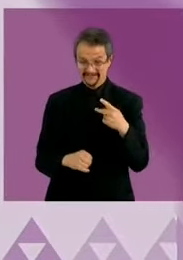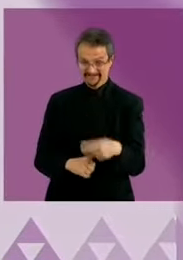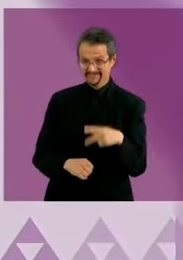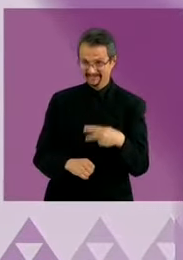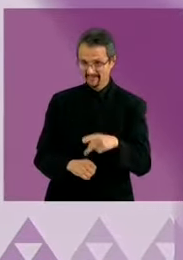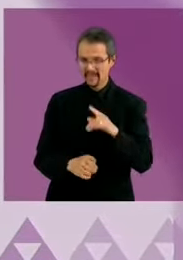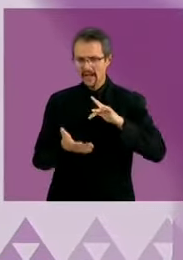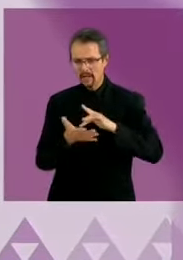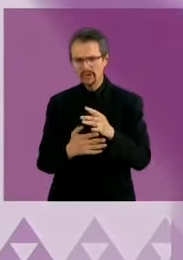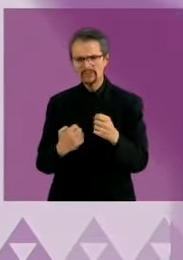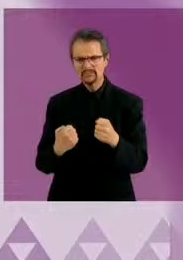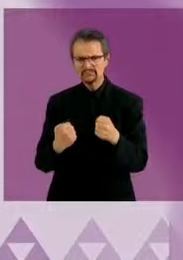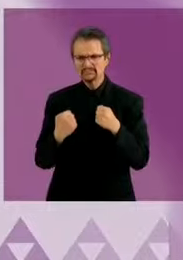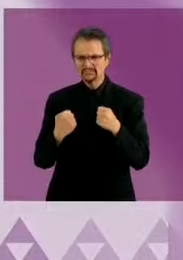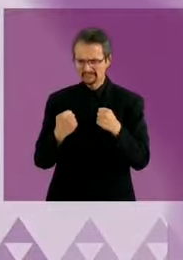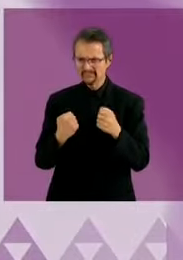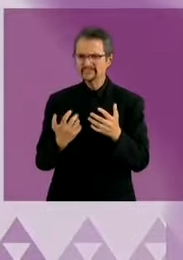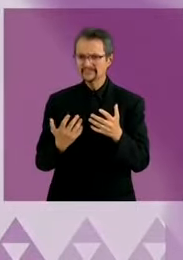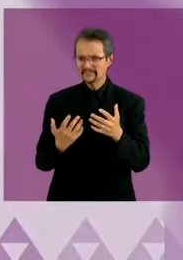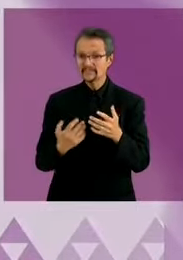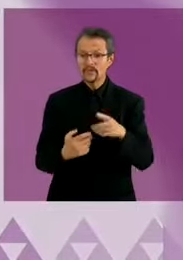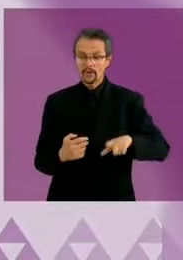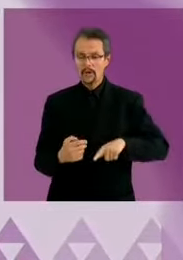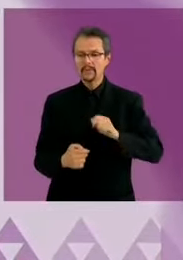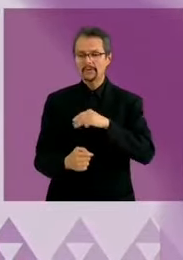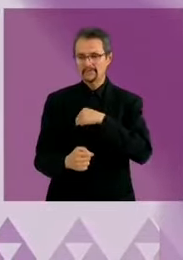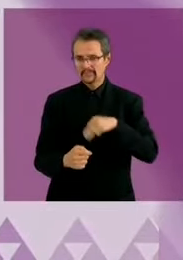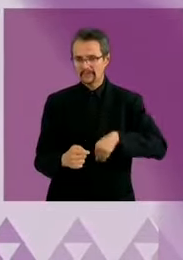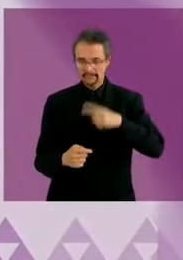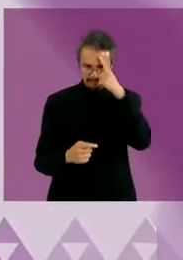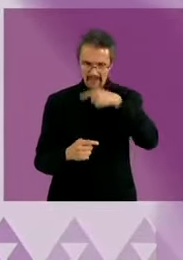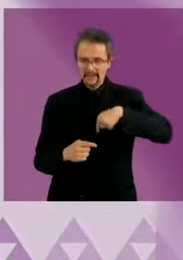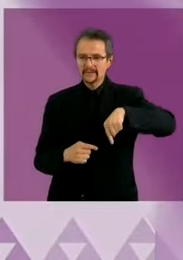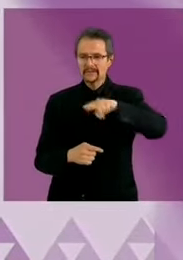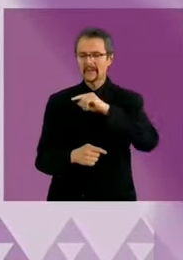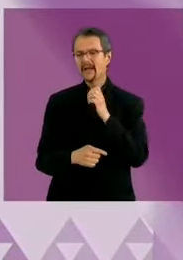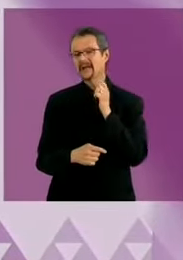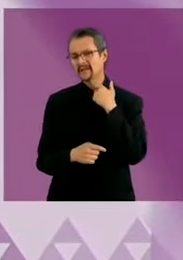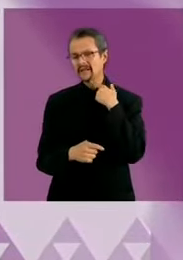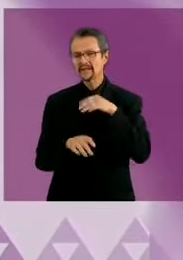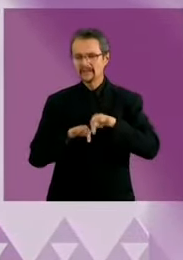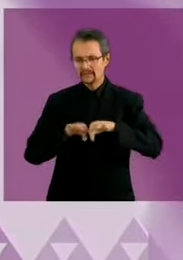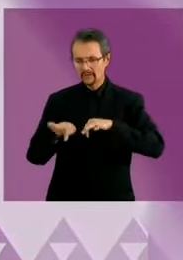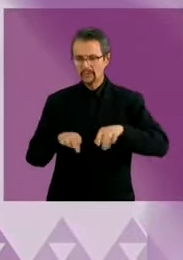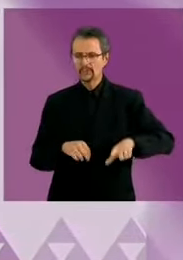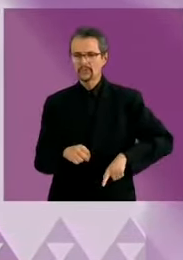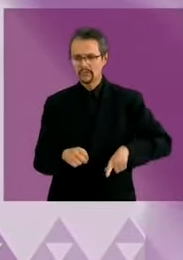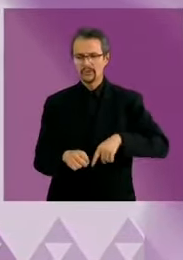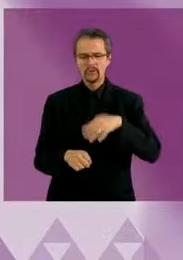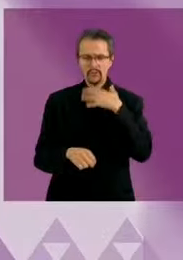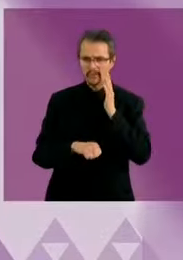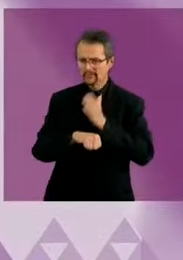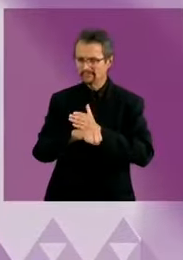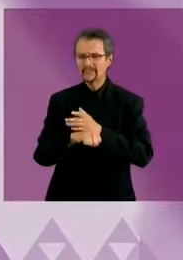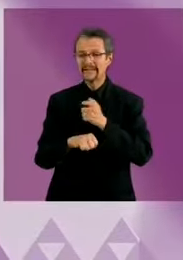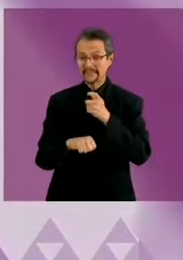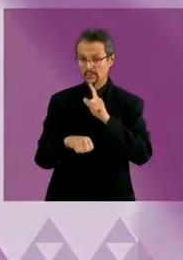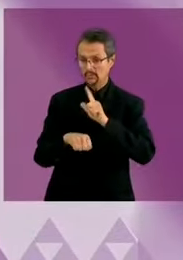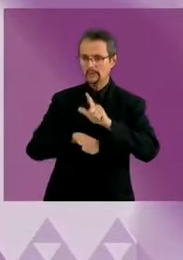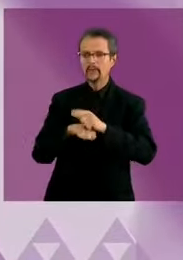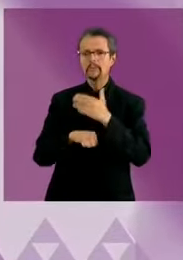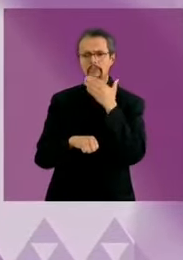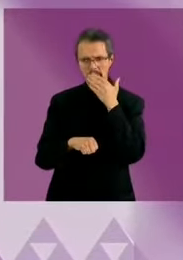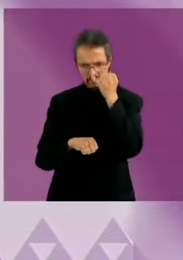municipales a investigar y a enjuiciar a funcionarios corruptos y criminales. Tomando en cuenta ese caso exitoso el de Guatemala, nos